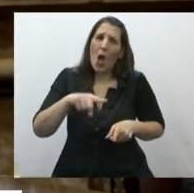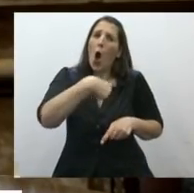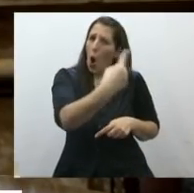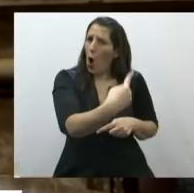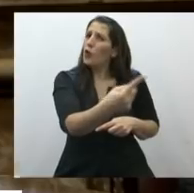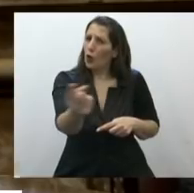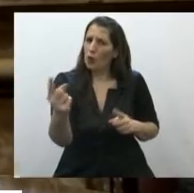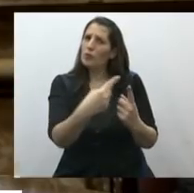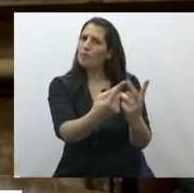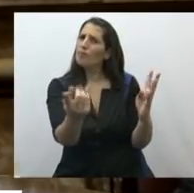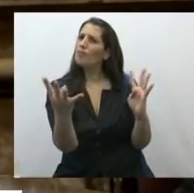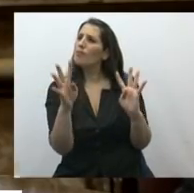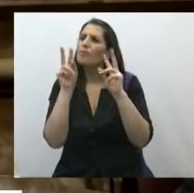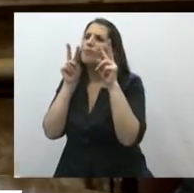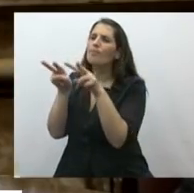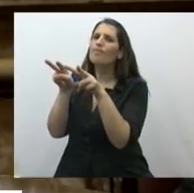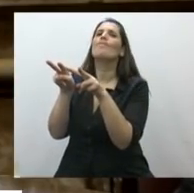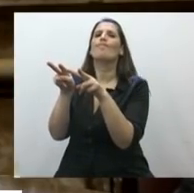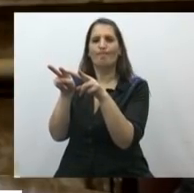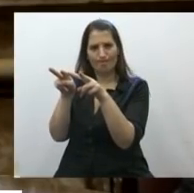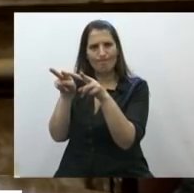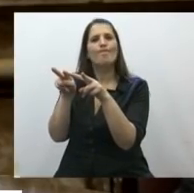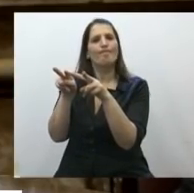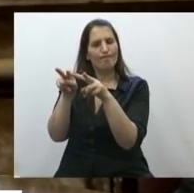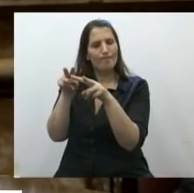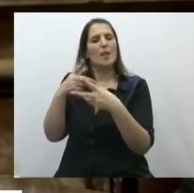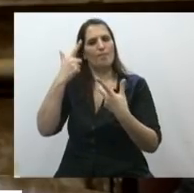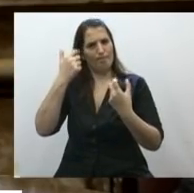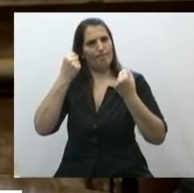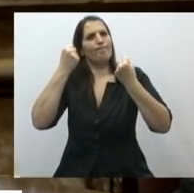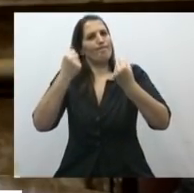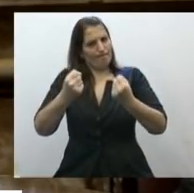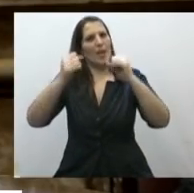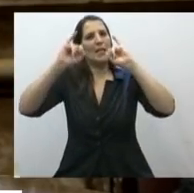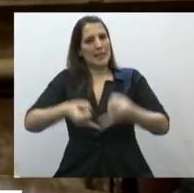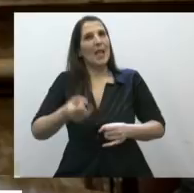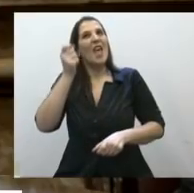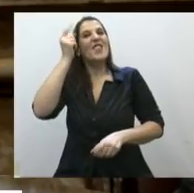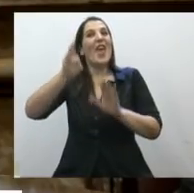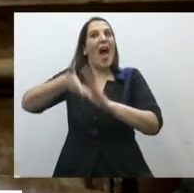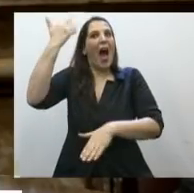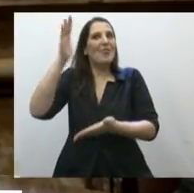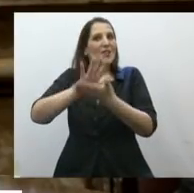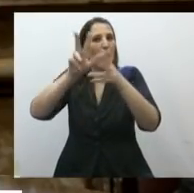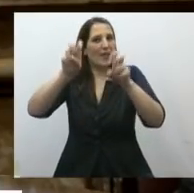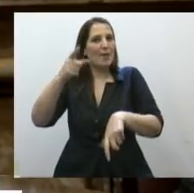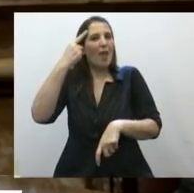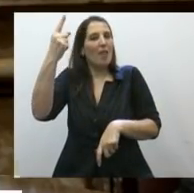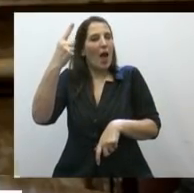ayudó a ratificar, a fortalecer la idea originaria que teníamos sobre el tema.